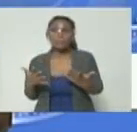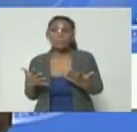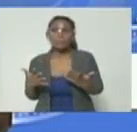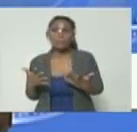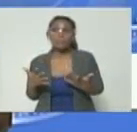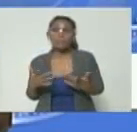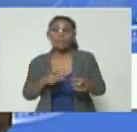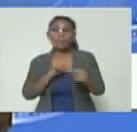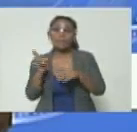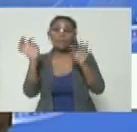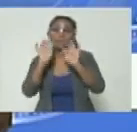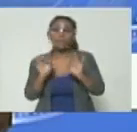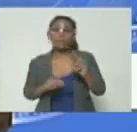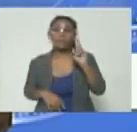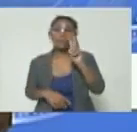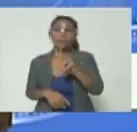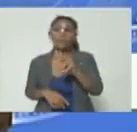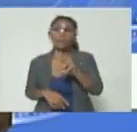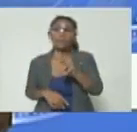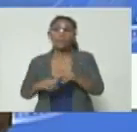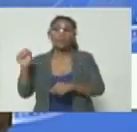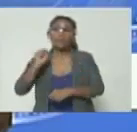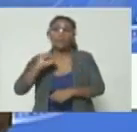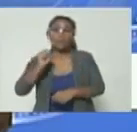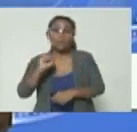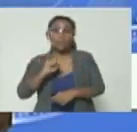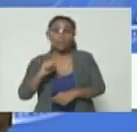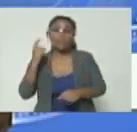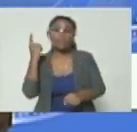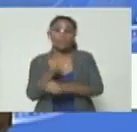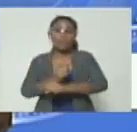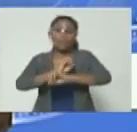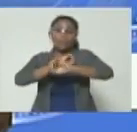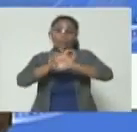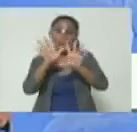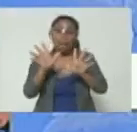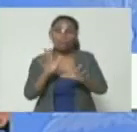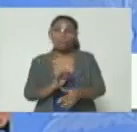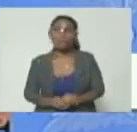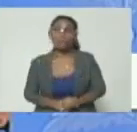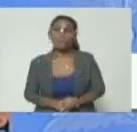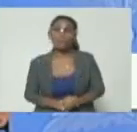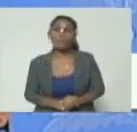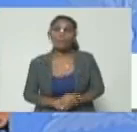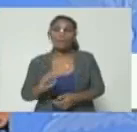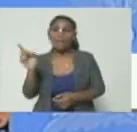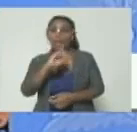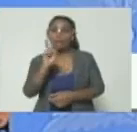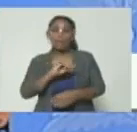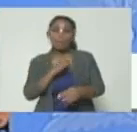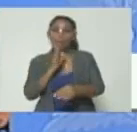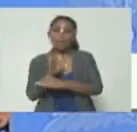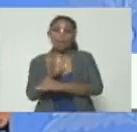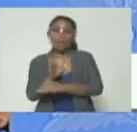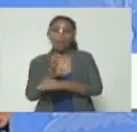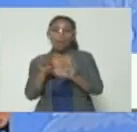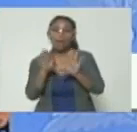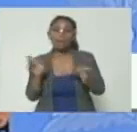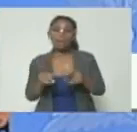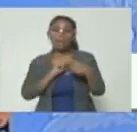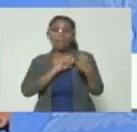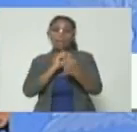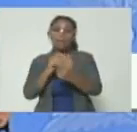de esa manera lo vemos lo que sí debe quedar claro es que no vamos a ir a ninguna mesa de diálogo y